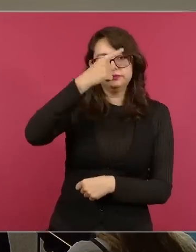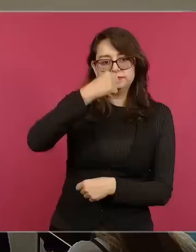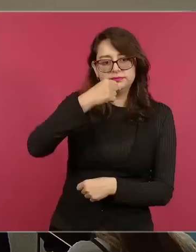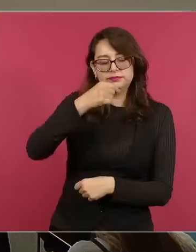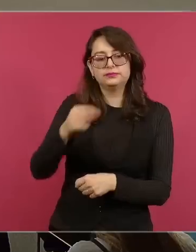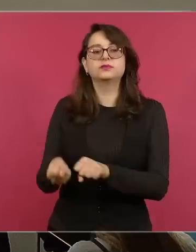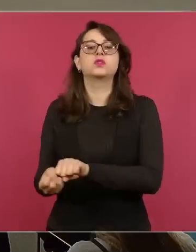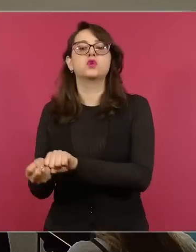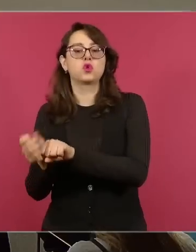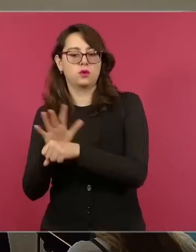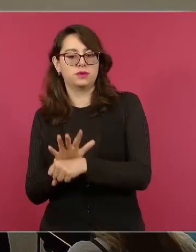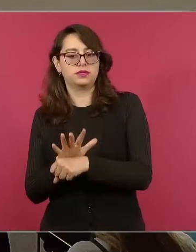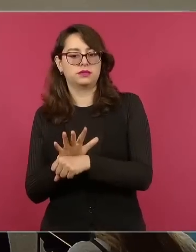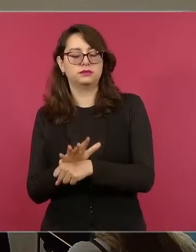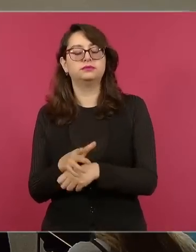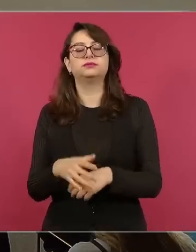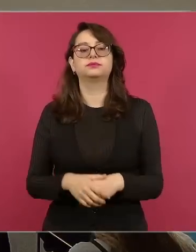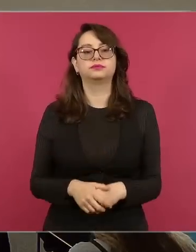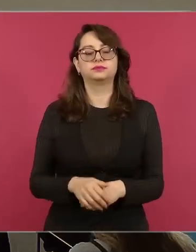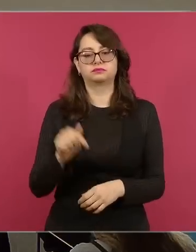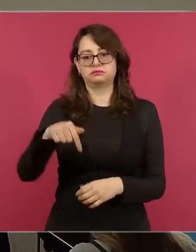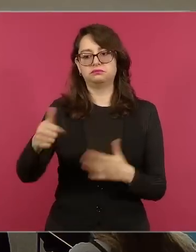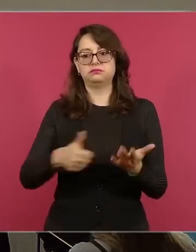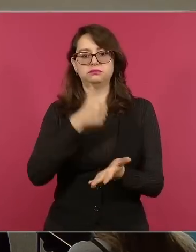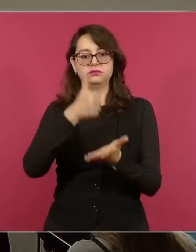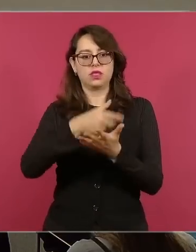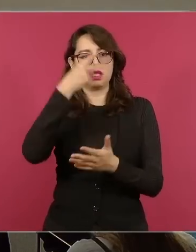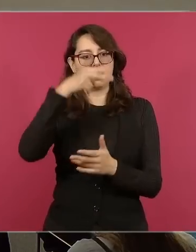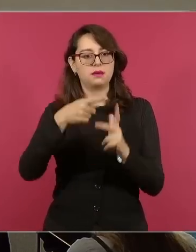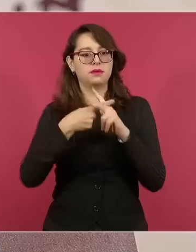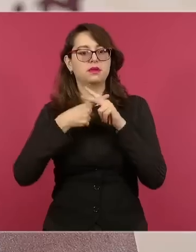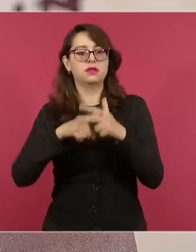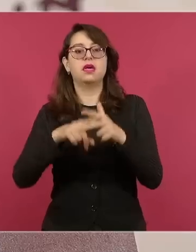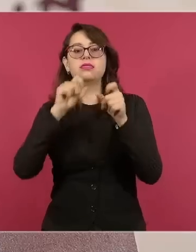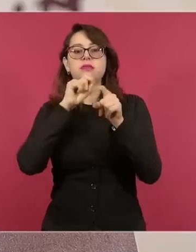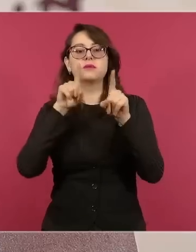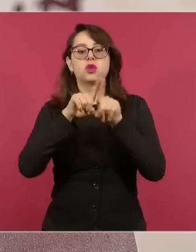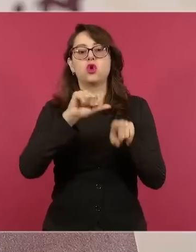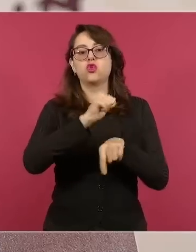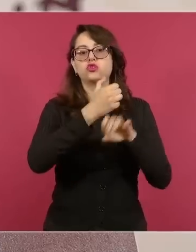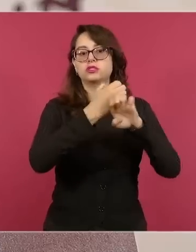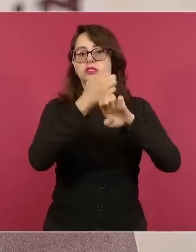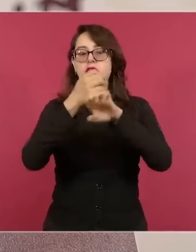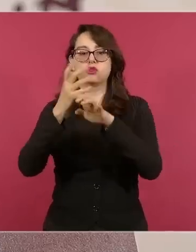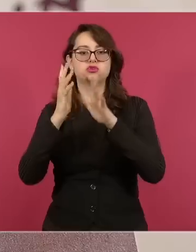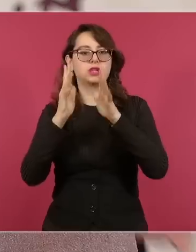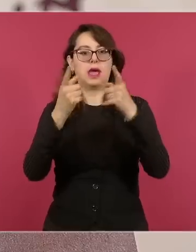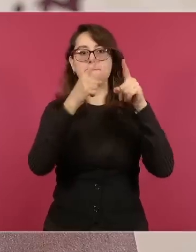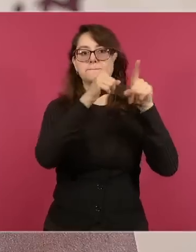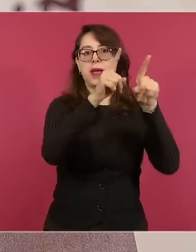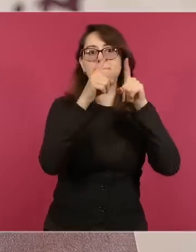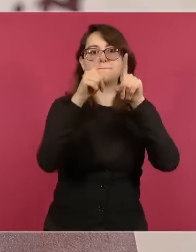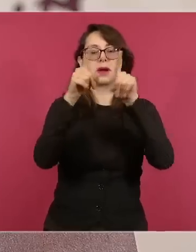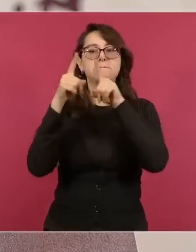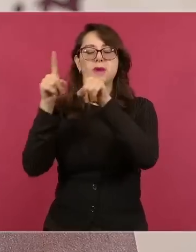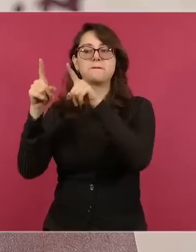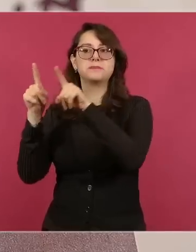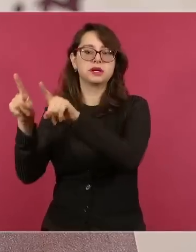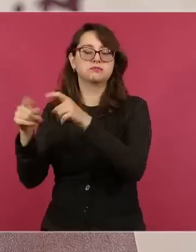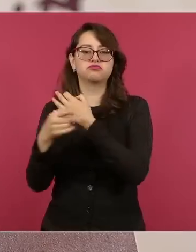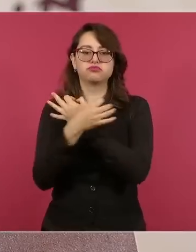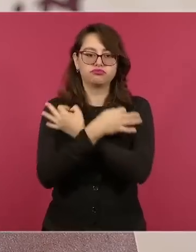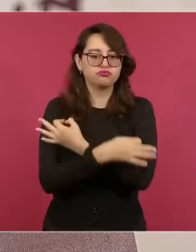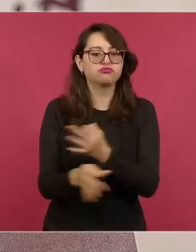presentación en la Ciudad de México, pero también en todas las entidades federativas se inició la campaña, se hicieron actos